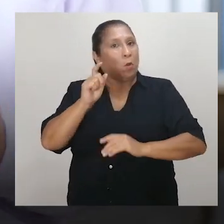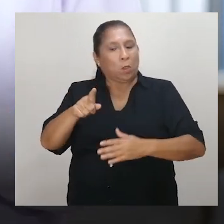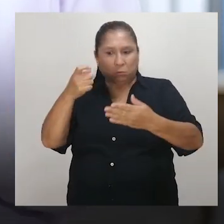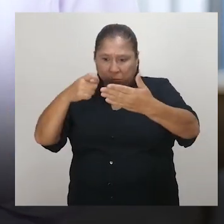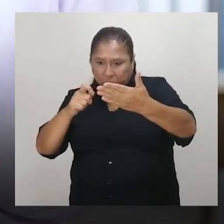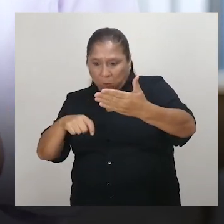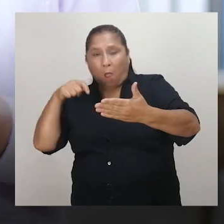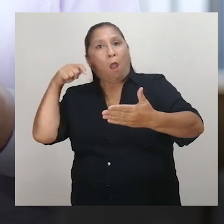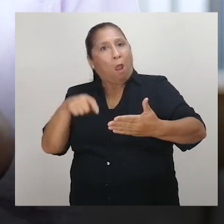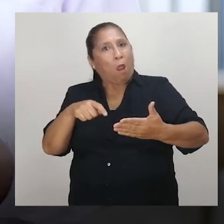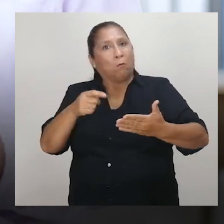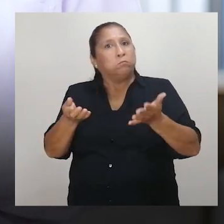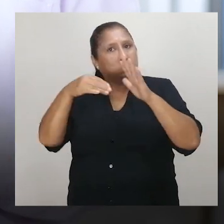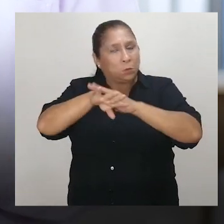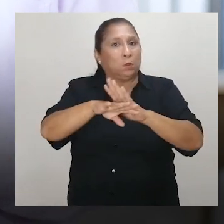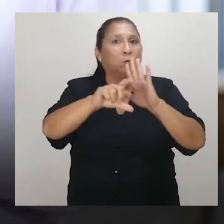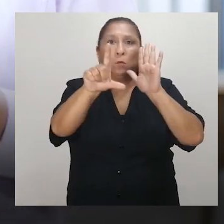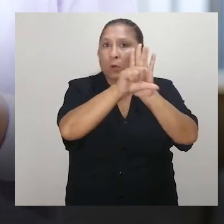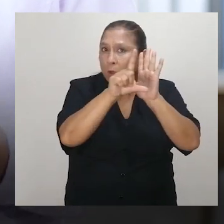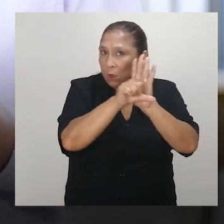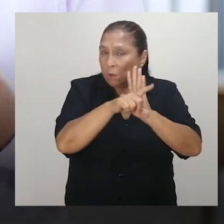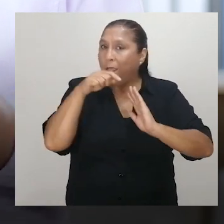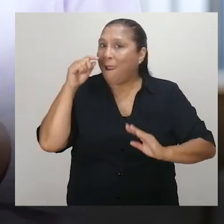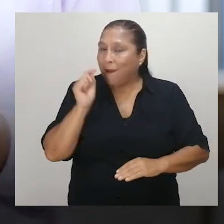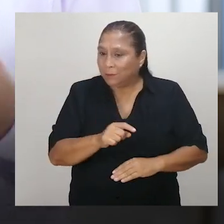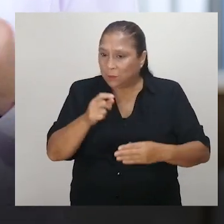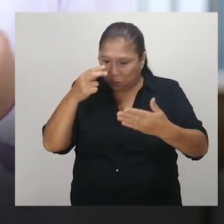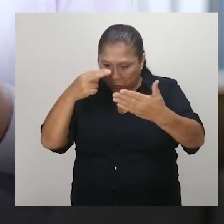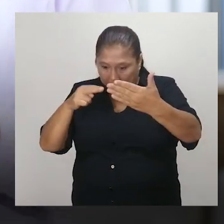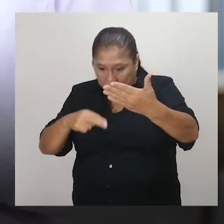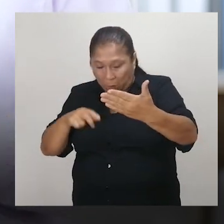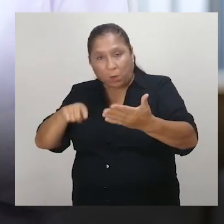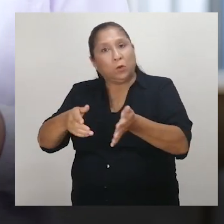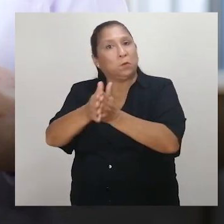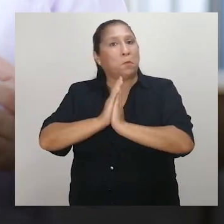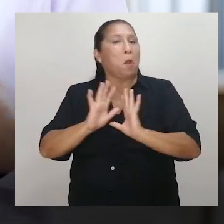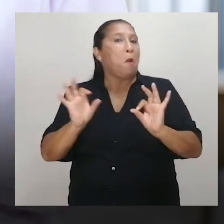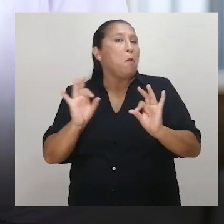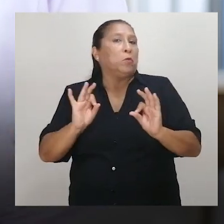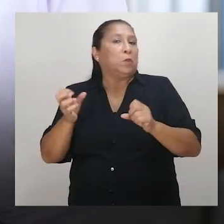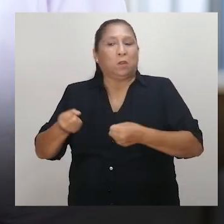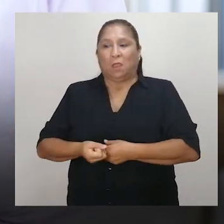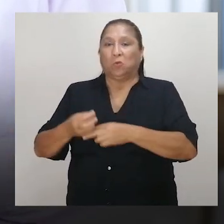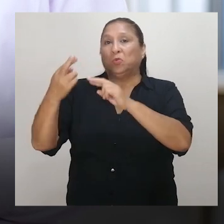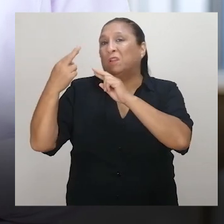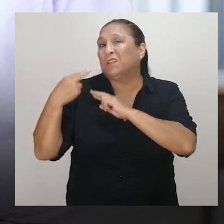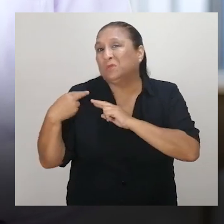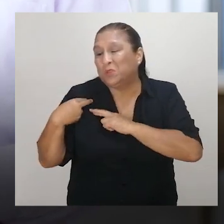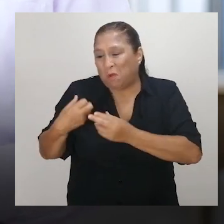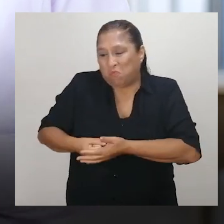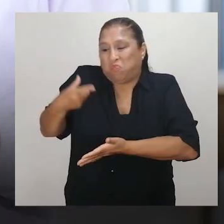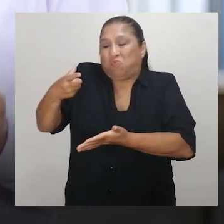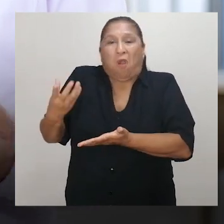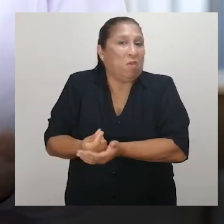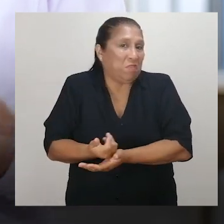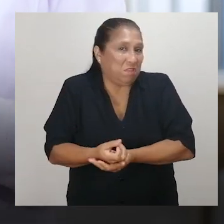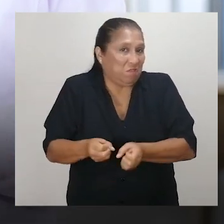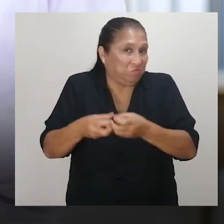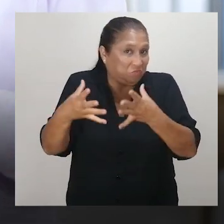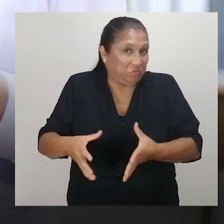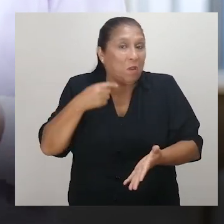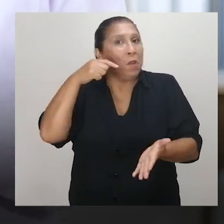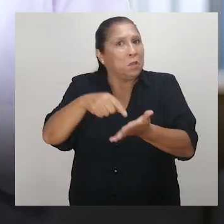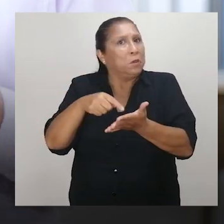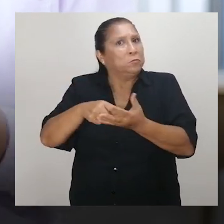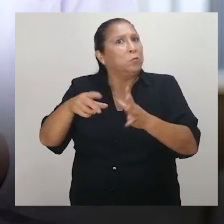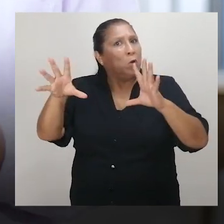verificó que se enmarcaba en las leyes vigentes. Asimismo vio que lo solicitado no constituía una carga desproporcionada y en base a